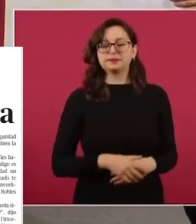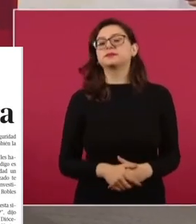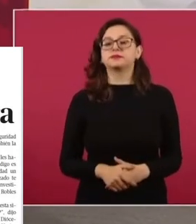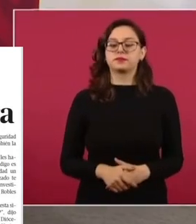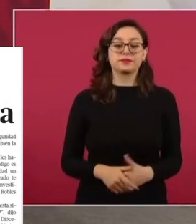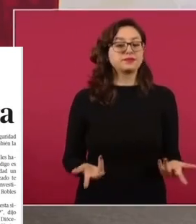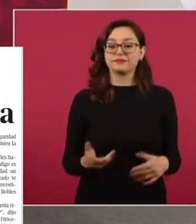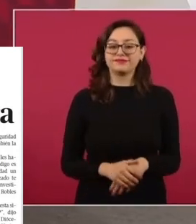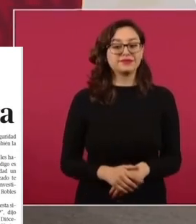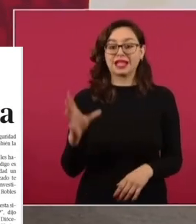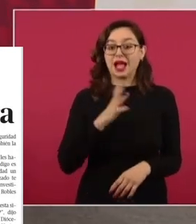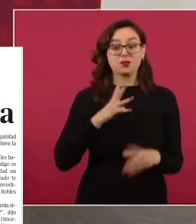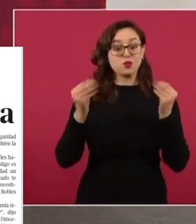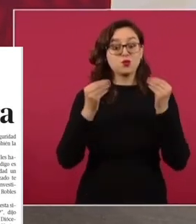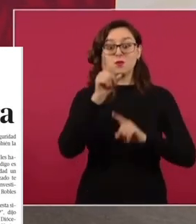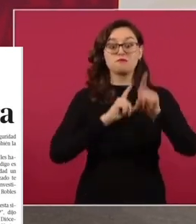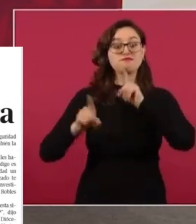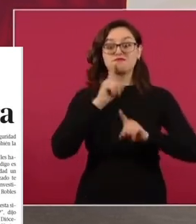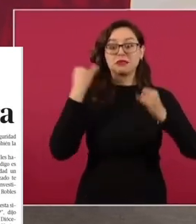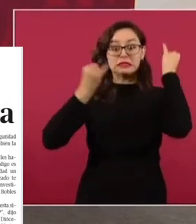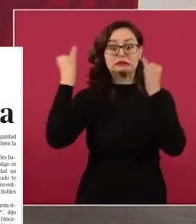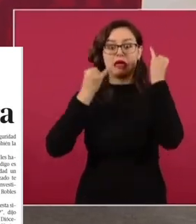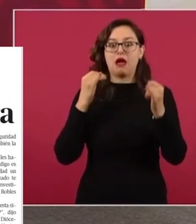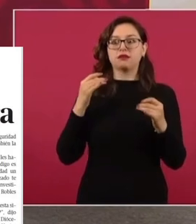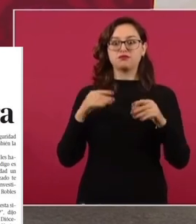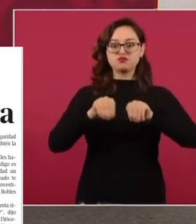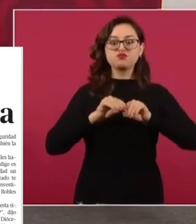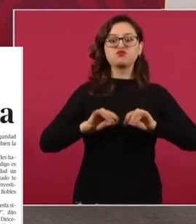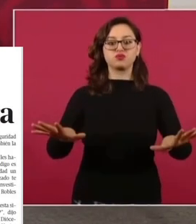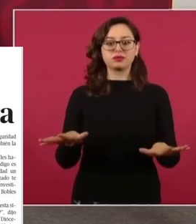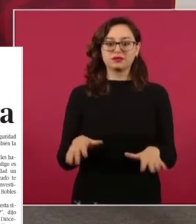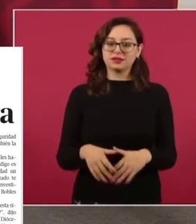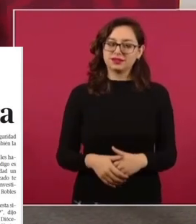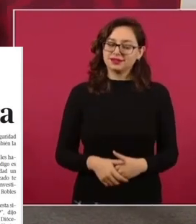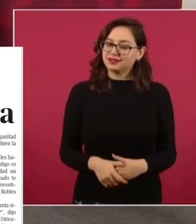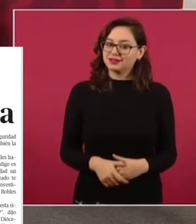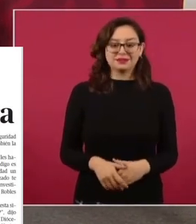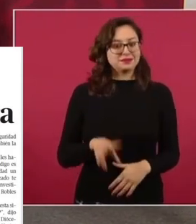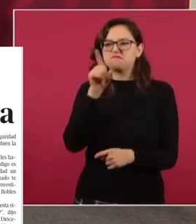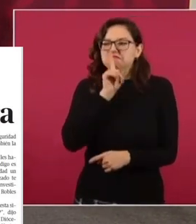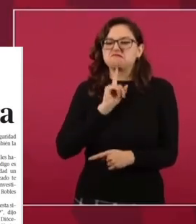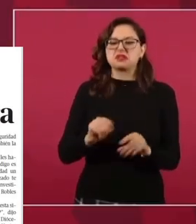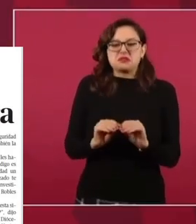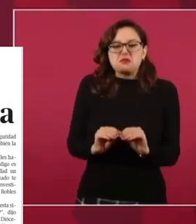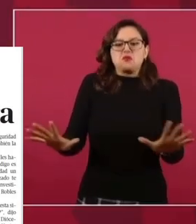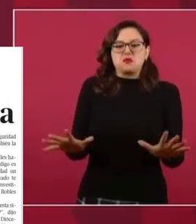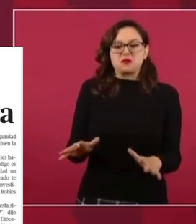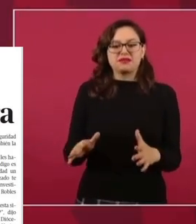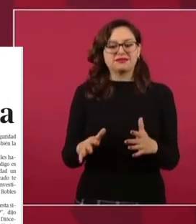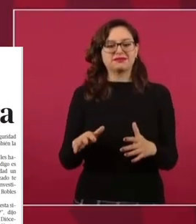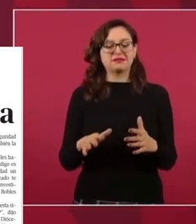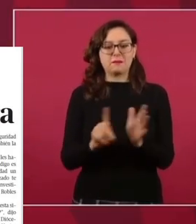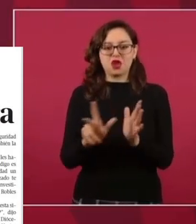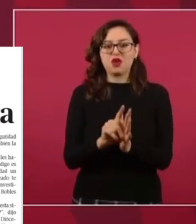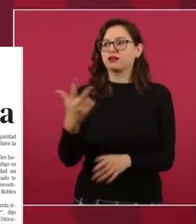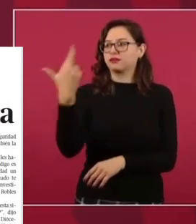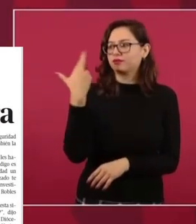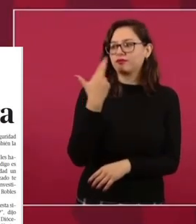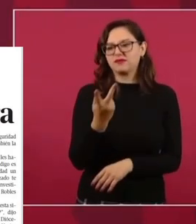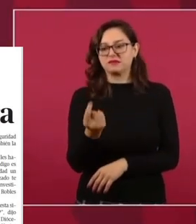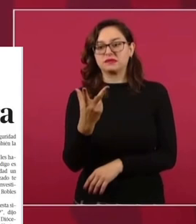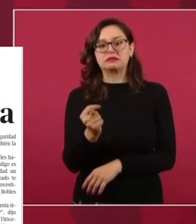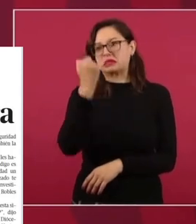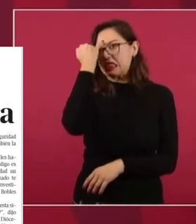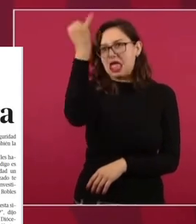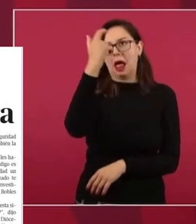Es que tenemos una campaña en contra, desde hace algún tiempo, en donde son capaces de inventar cualquier cosa. En los periódicos, en la radio, en la